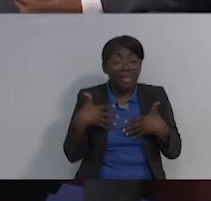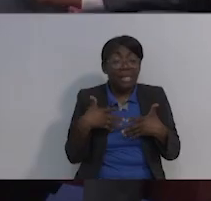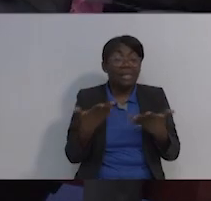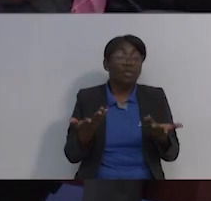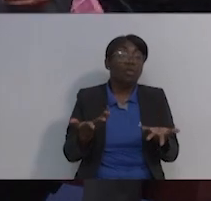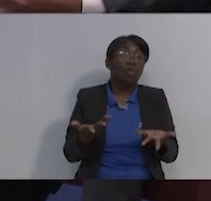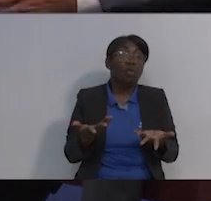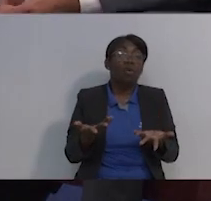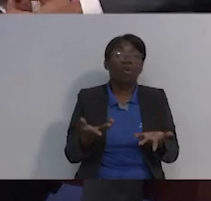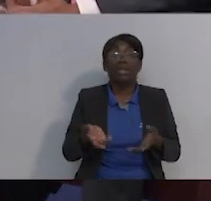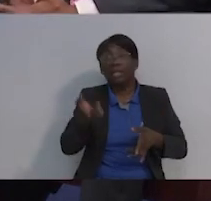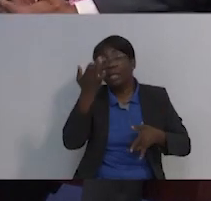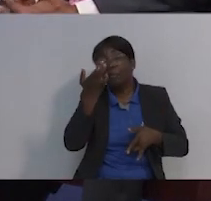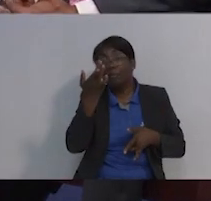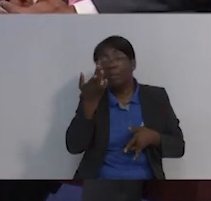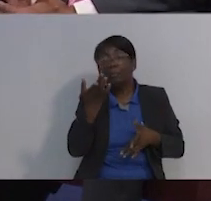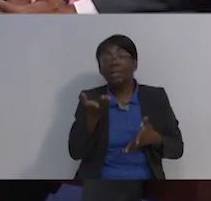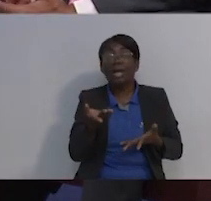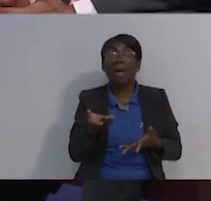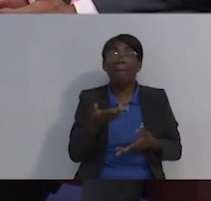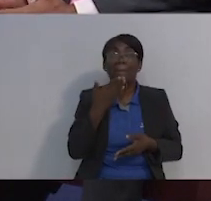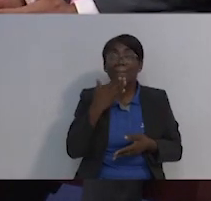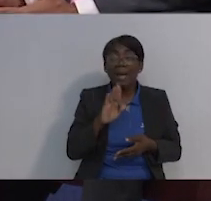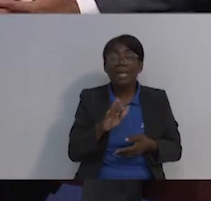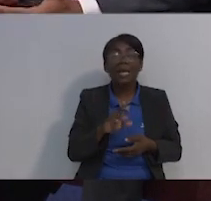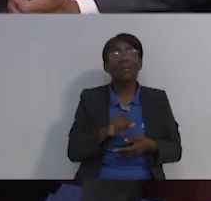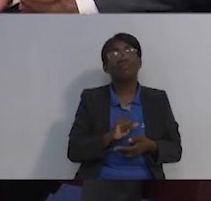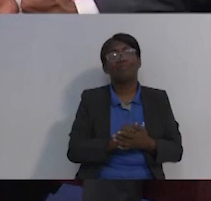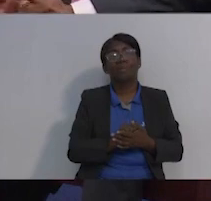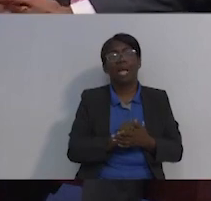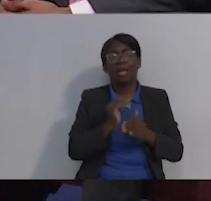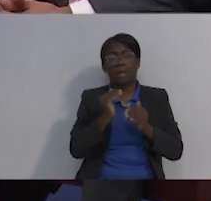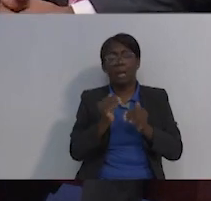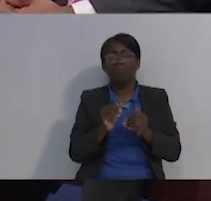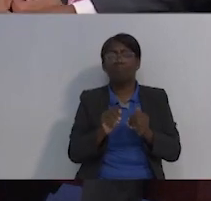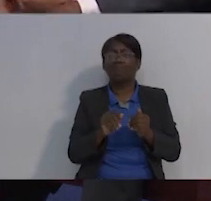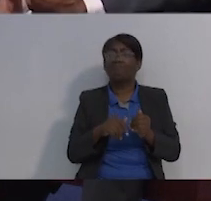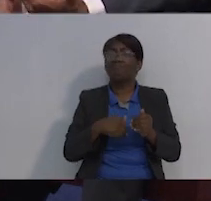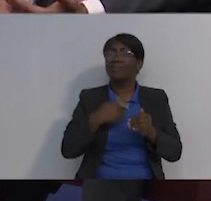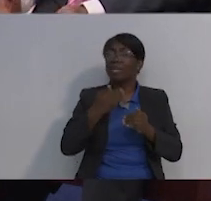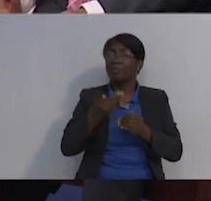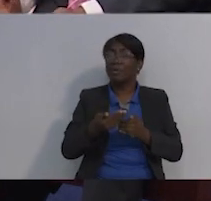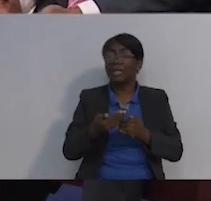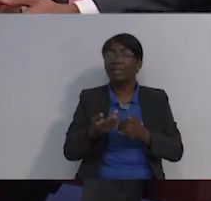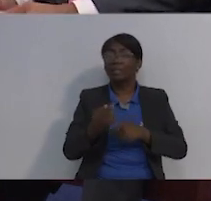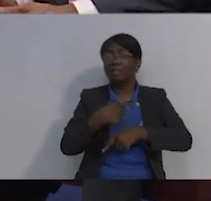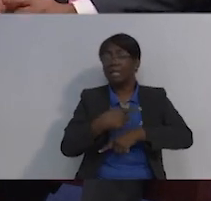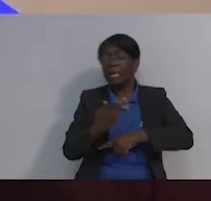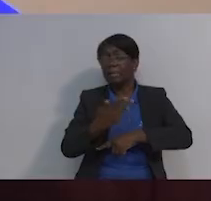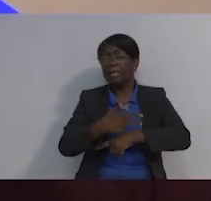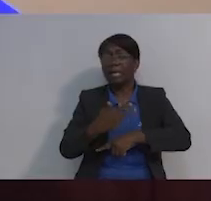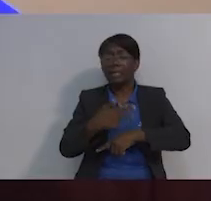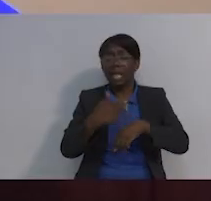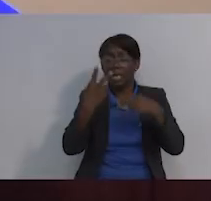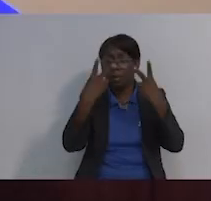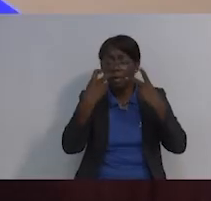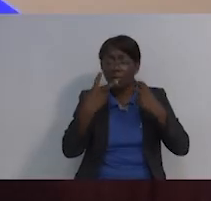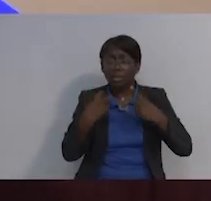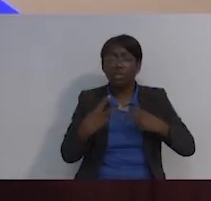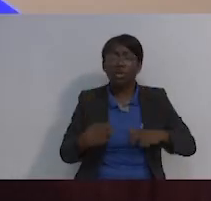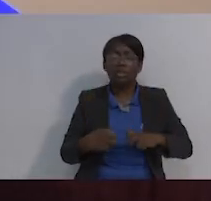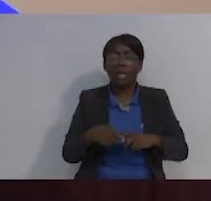a pesar de pasar por esta ansiedad y esta incertidumbre de ver si tienen una enfermedad maligna o neoplásica,